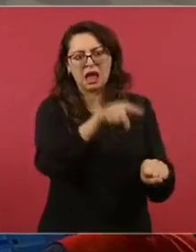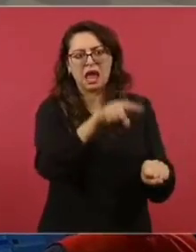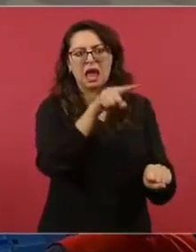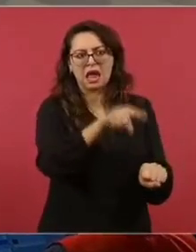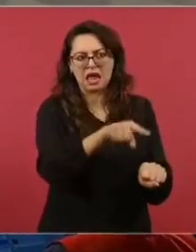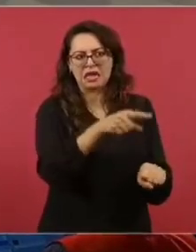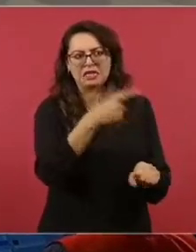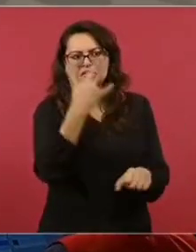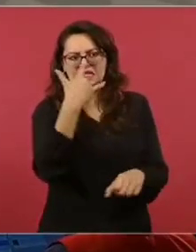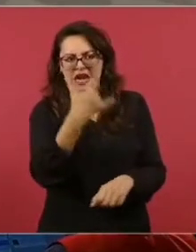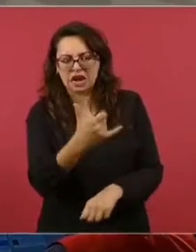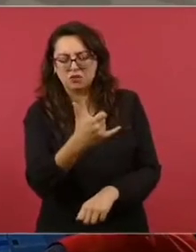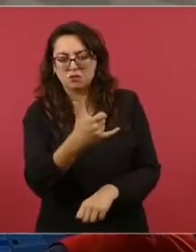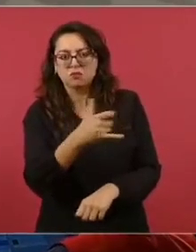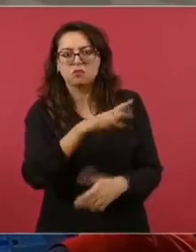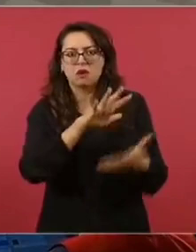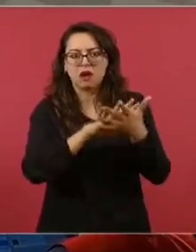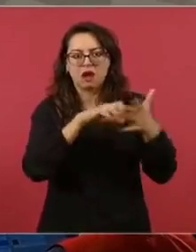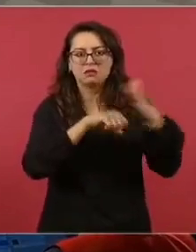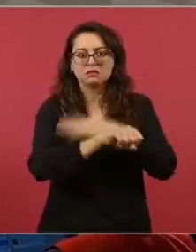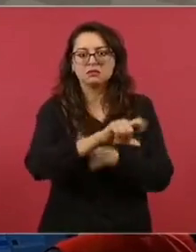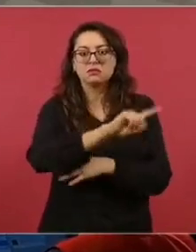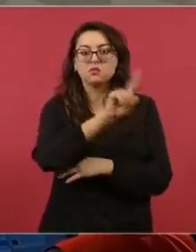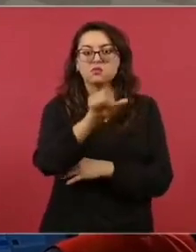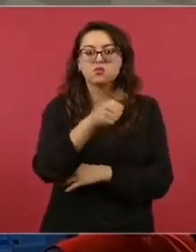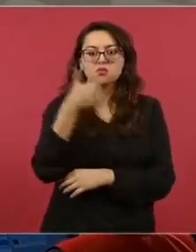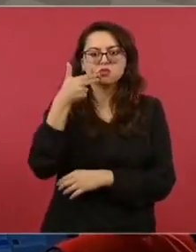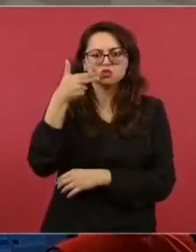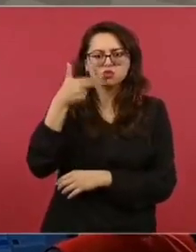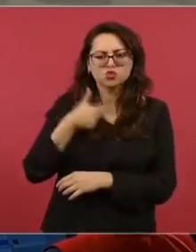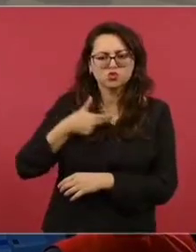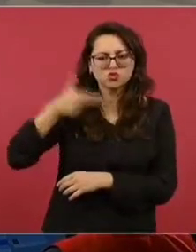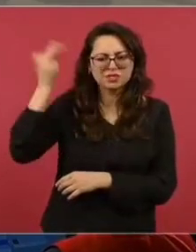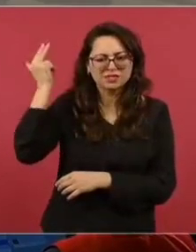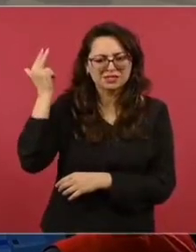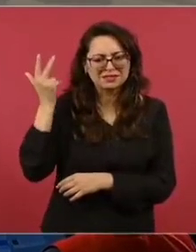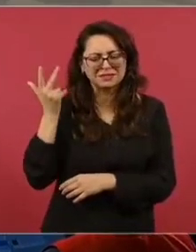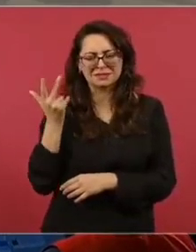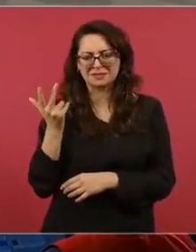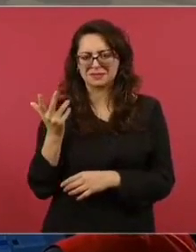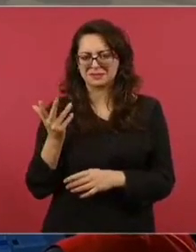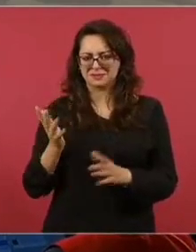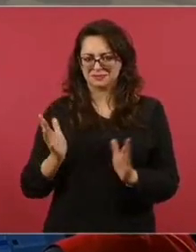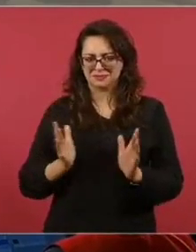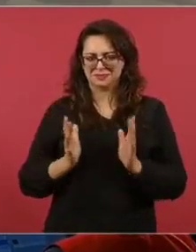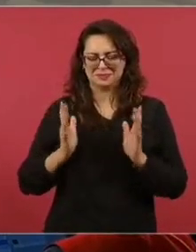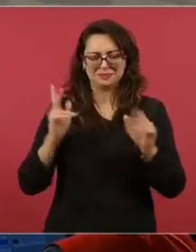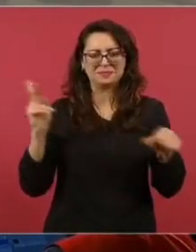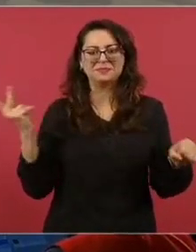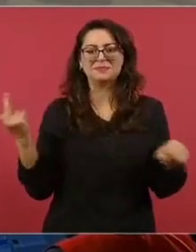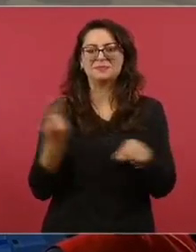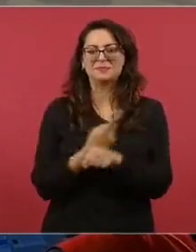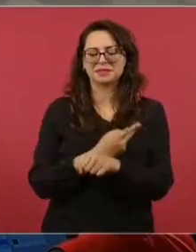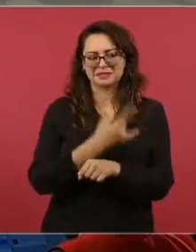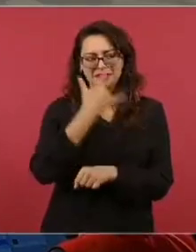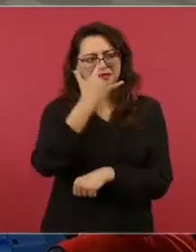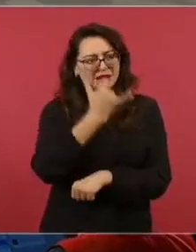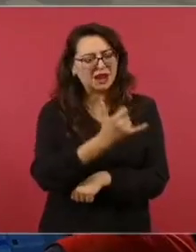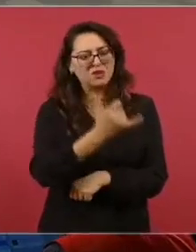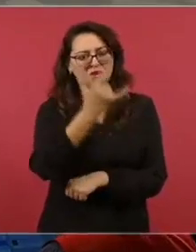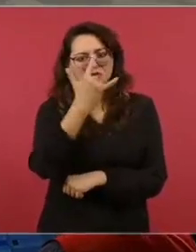en una celda del Cerezo de Aguascalientes y aún continúa una persona más por detener por estos hechos.